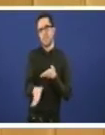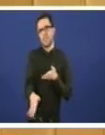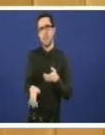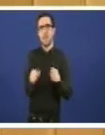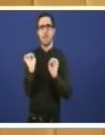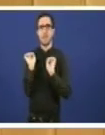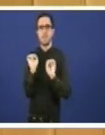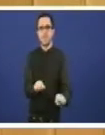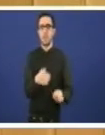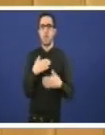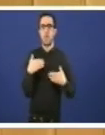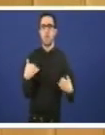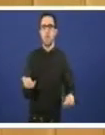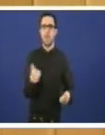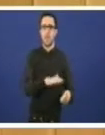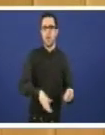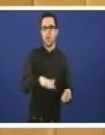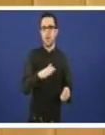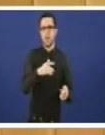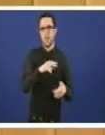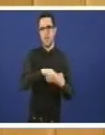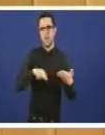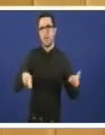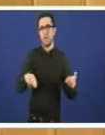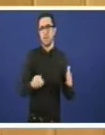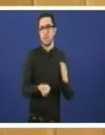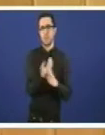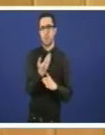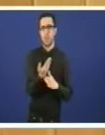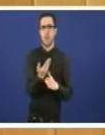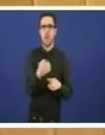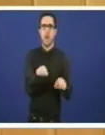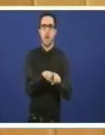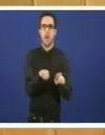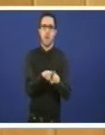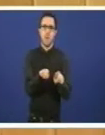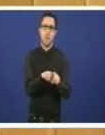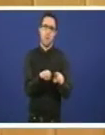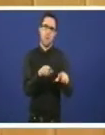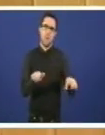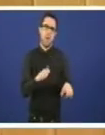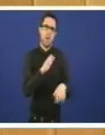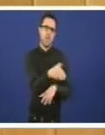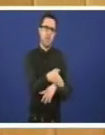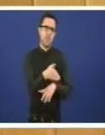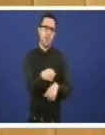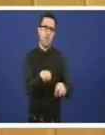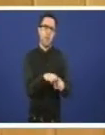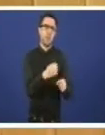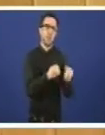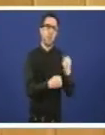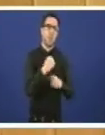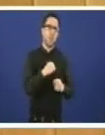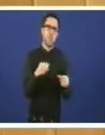en calquer lugar do noso país no que se produza un impacto ambiental social e económico das mesmas características que